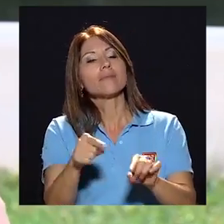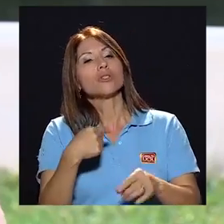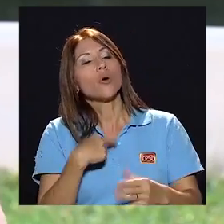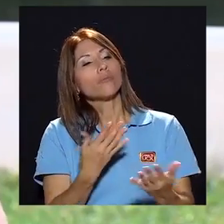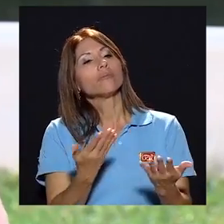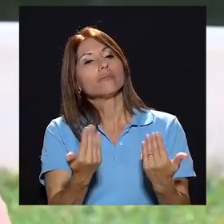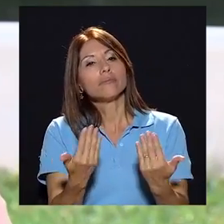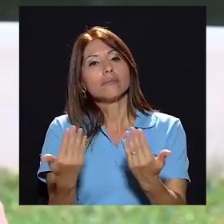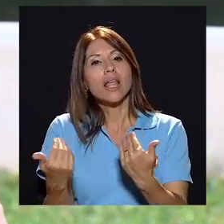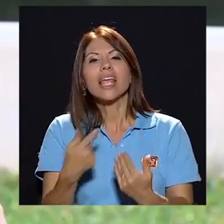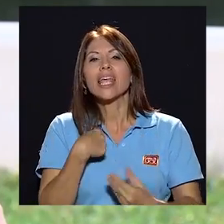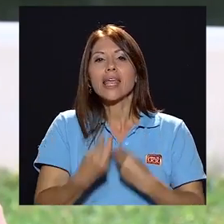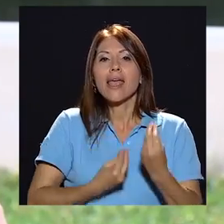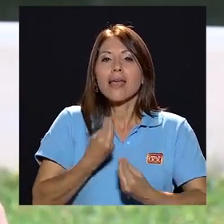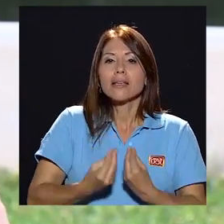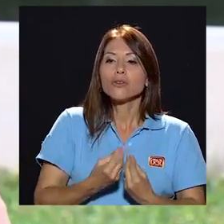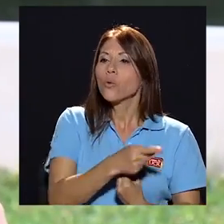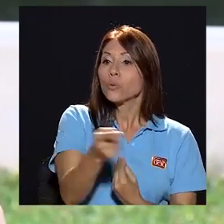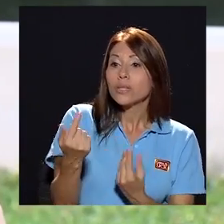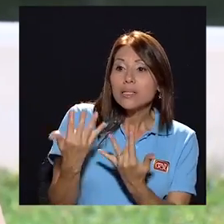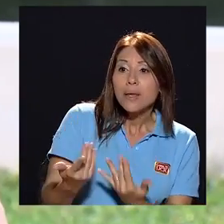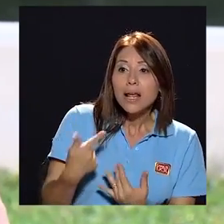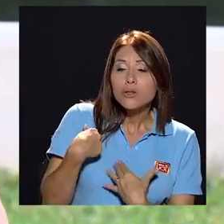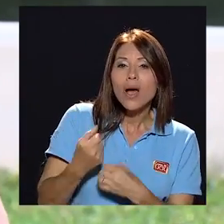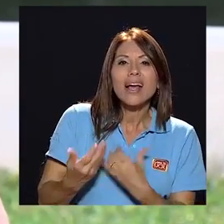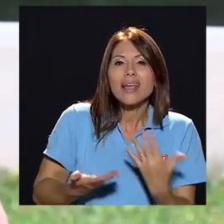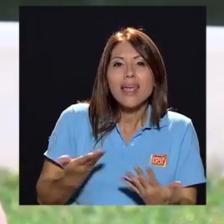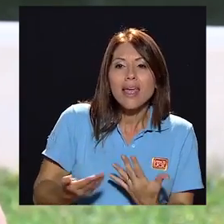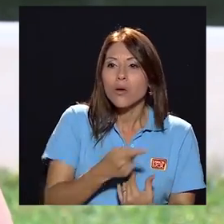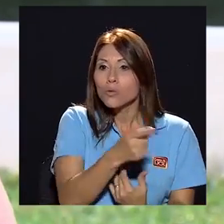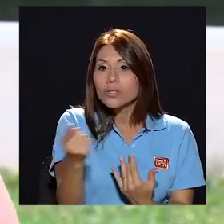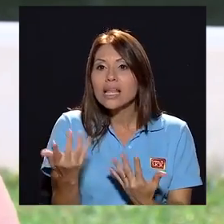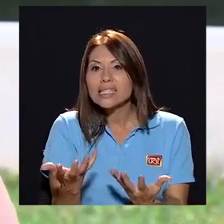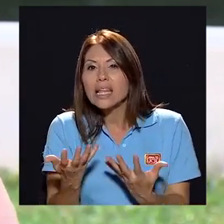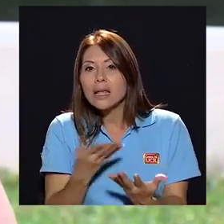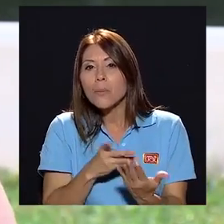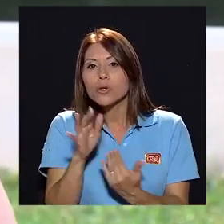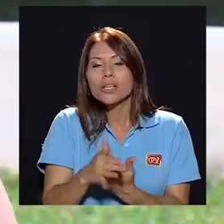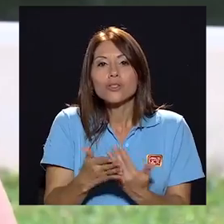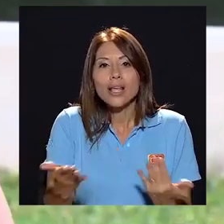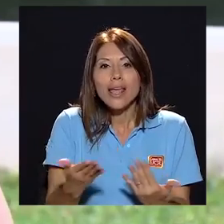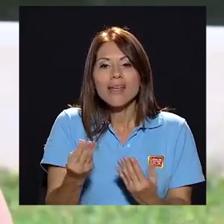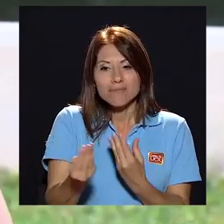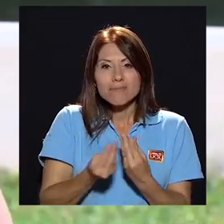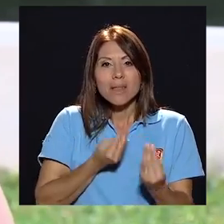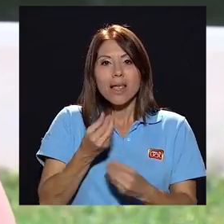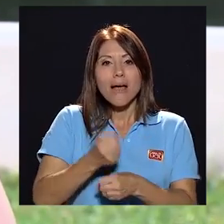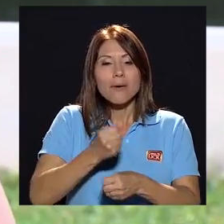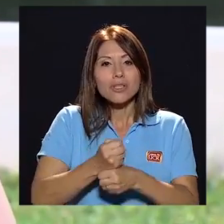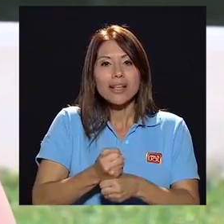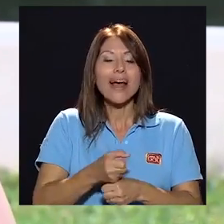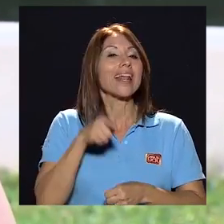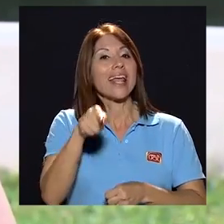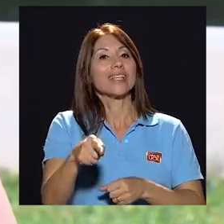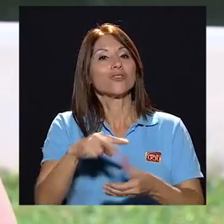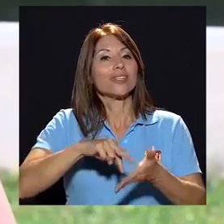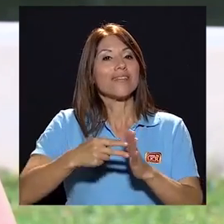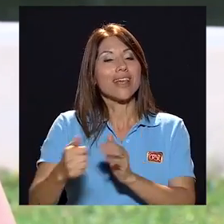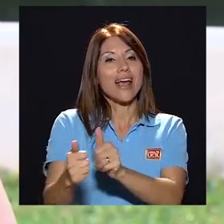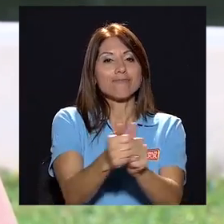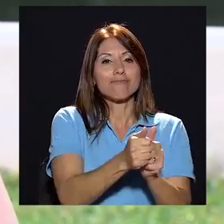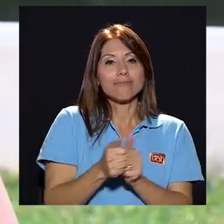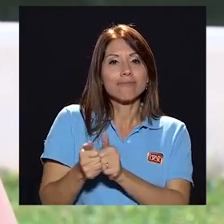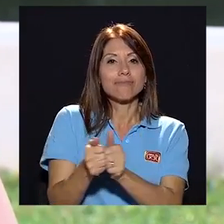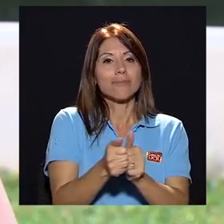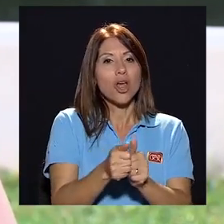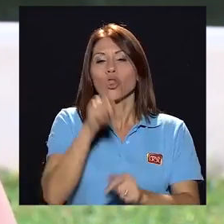diciendo ¿qué he hecho? o ¿qué esperan que haga? o ¿qué quieren ellos que lleve al proyecto? ¿qué vamos a trabajar? porque esto es un caminemos juntos no hay